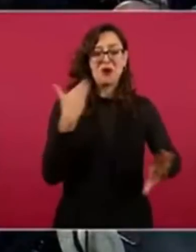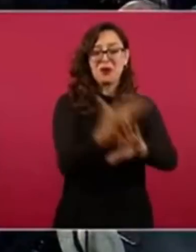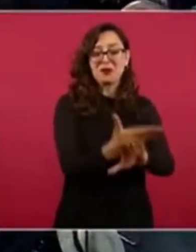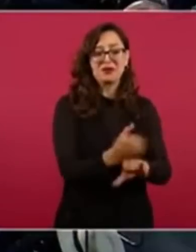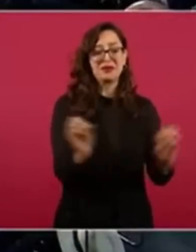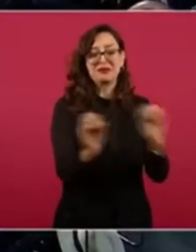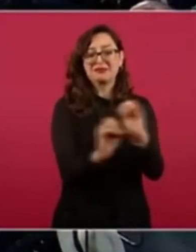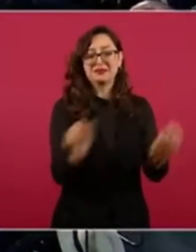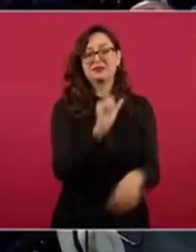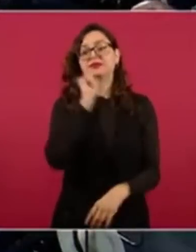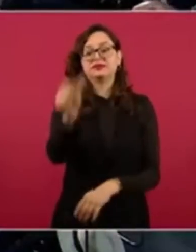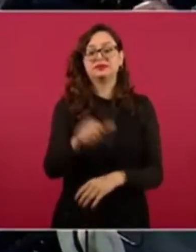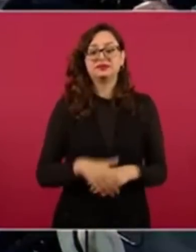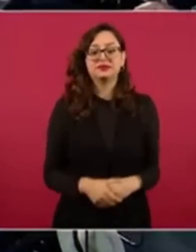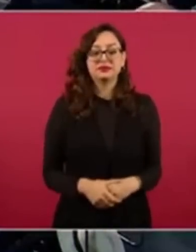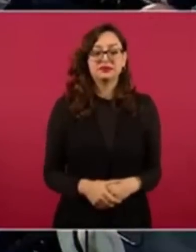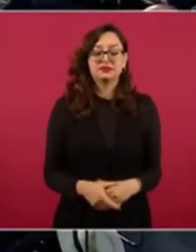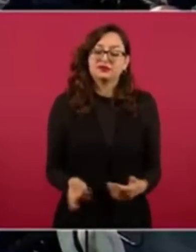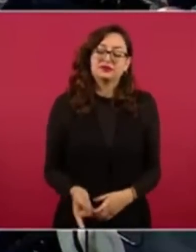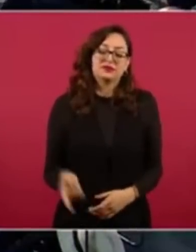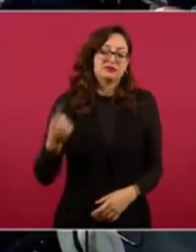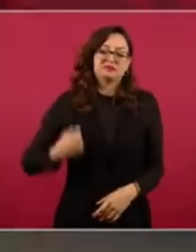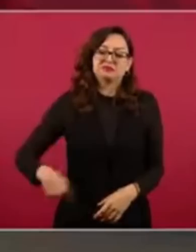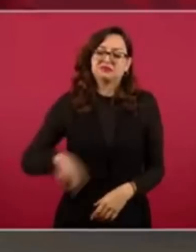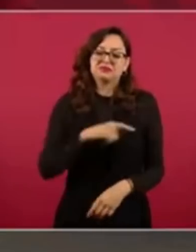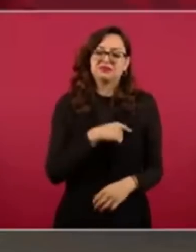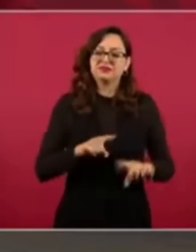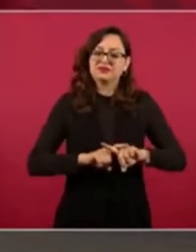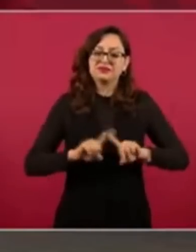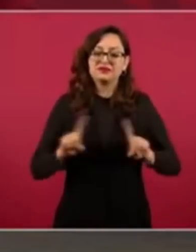demostrar de que no somos iguales,